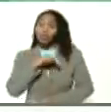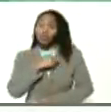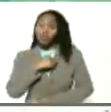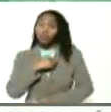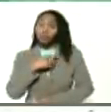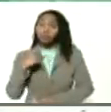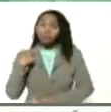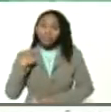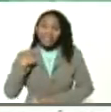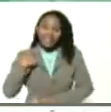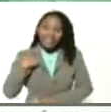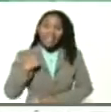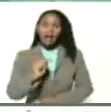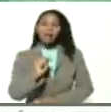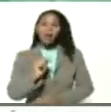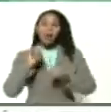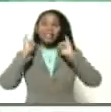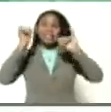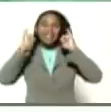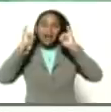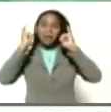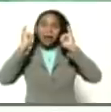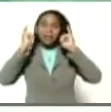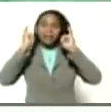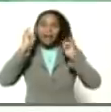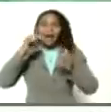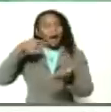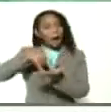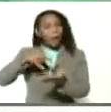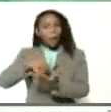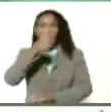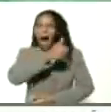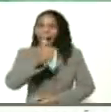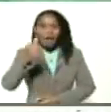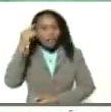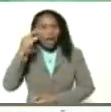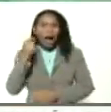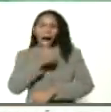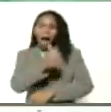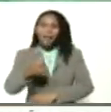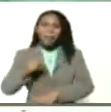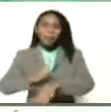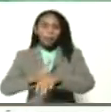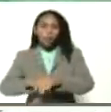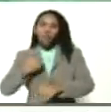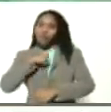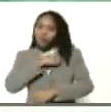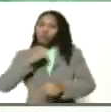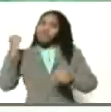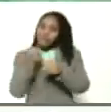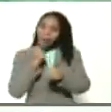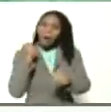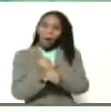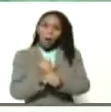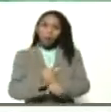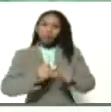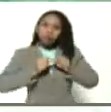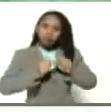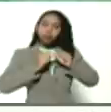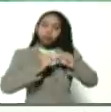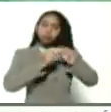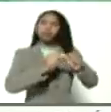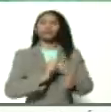celebrar Carabobo cada día, cada momento. Con nuestro trabajo permanente.